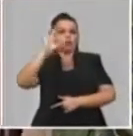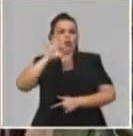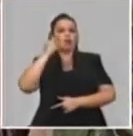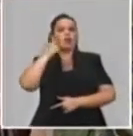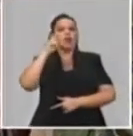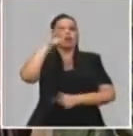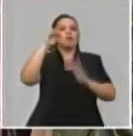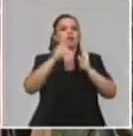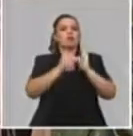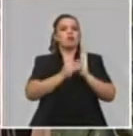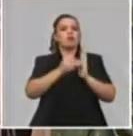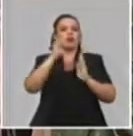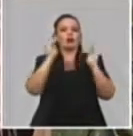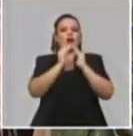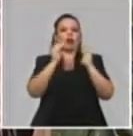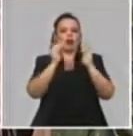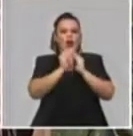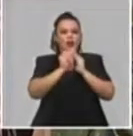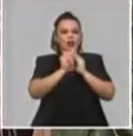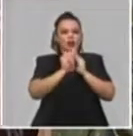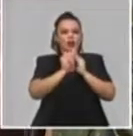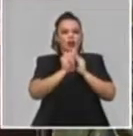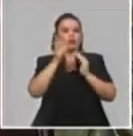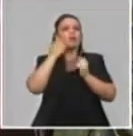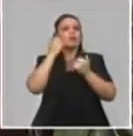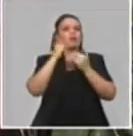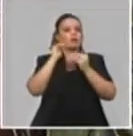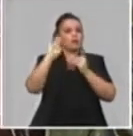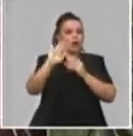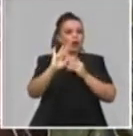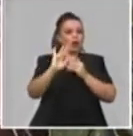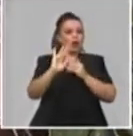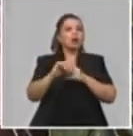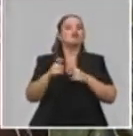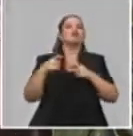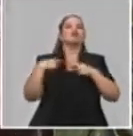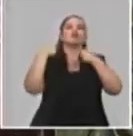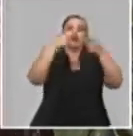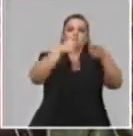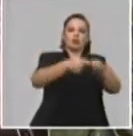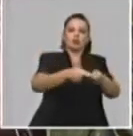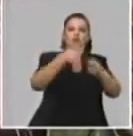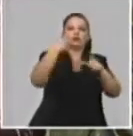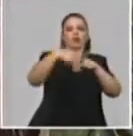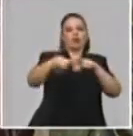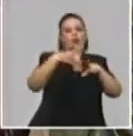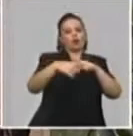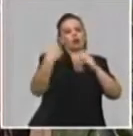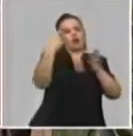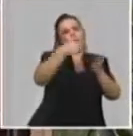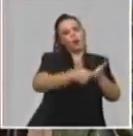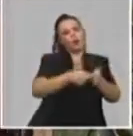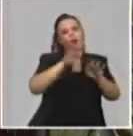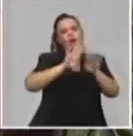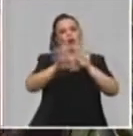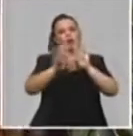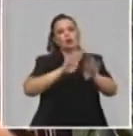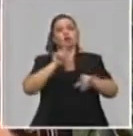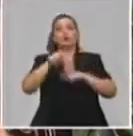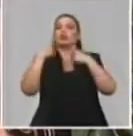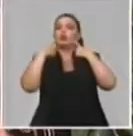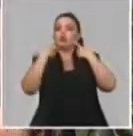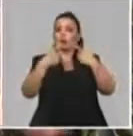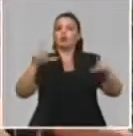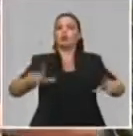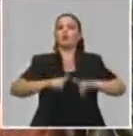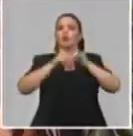en esta última etapa se le ha llegado a aquí en La Habana. A más de mil domicilio. Es importante porque es uno de los objetivos que